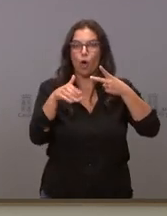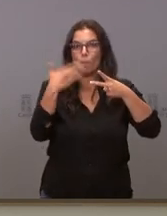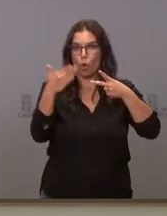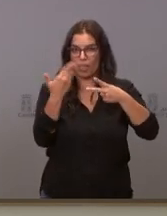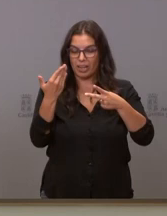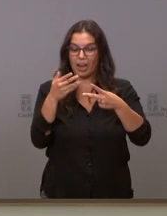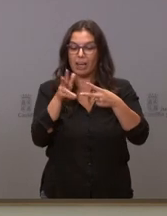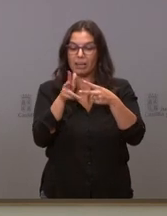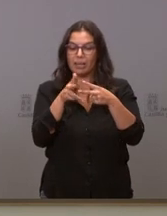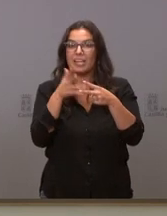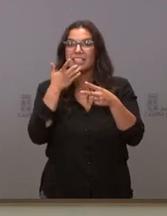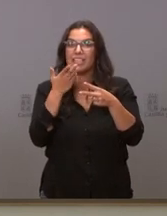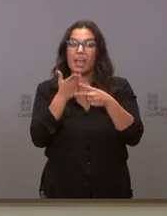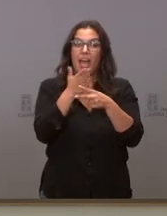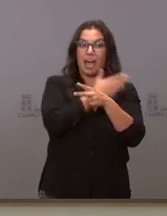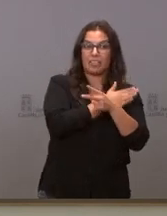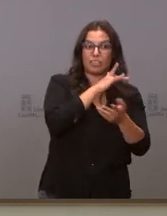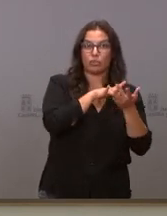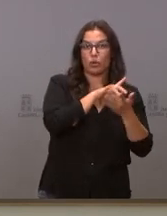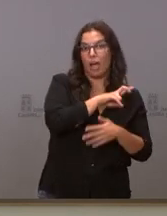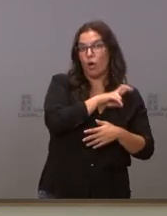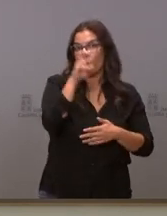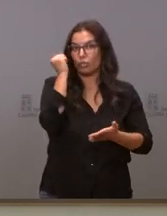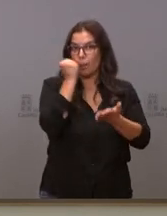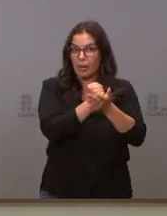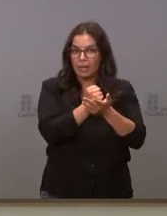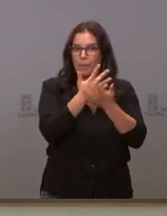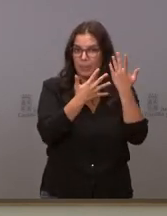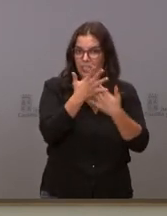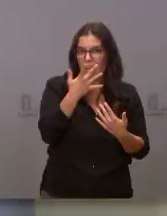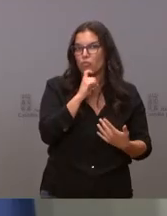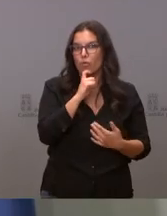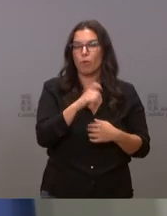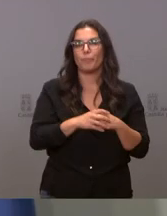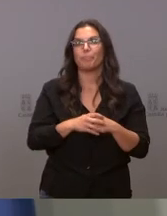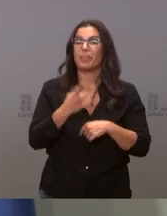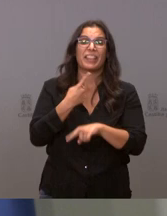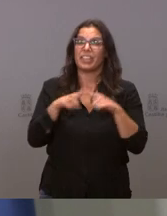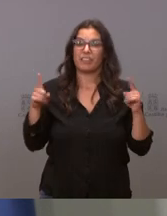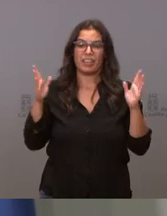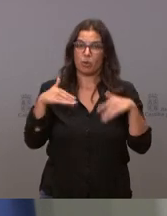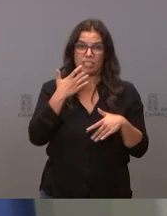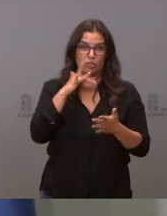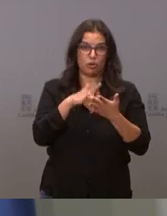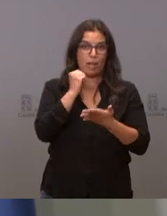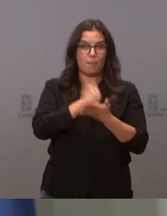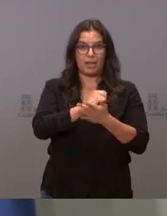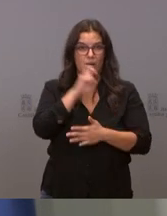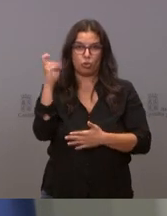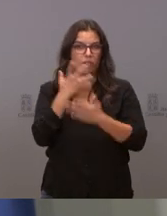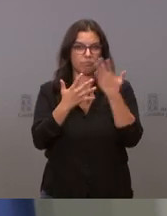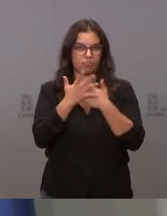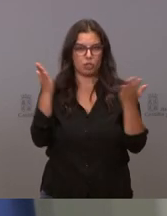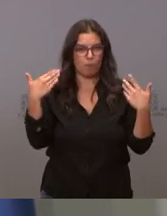sido vacunada con otra marca y cómo se va a tratar en esos casos no hay diferencias ha sido tratada con otra marca ya hemos tenido